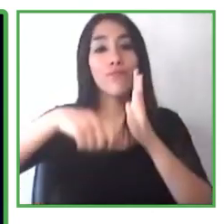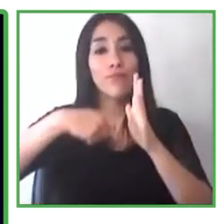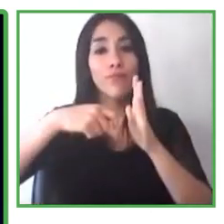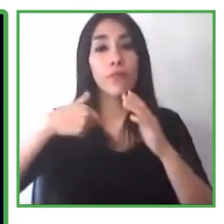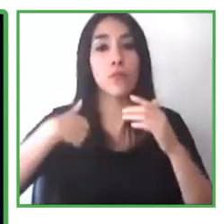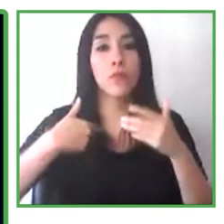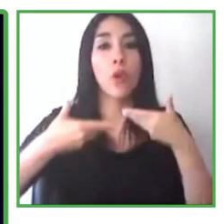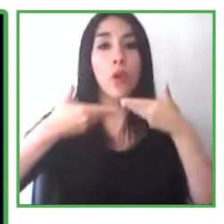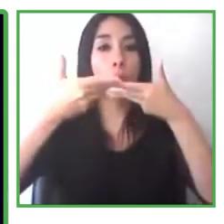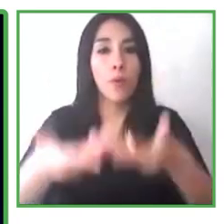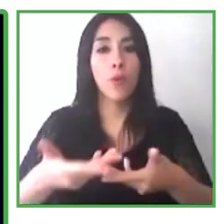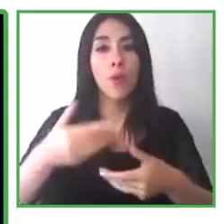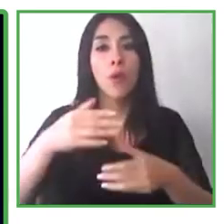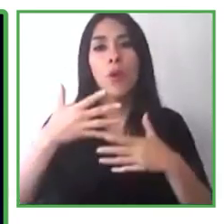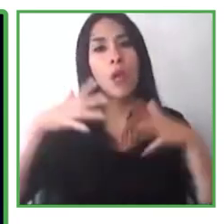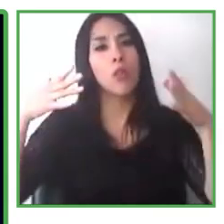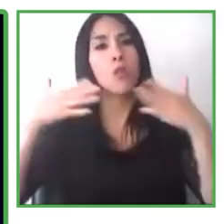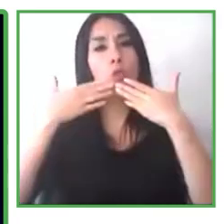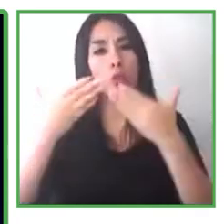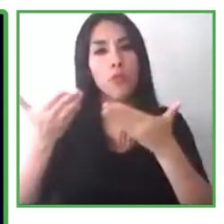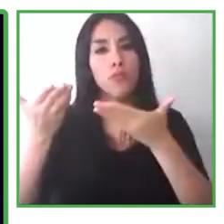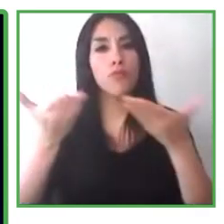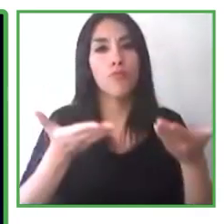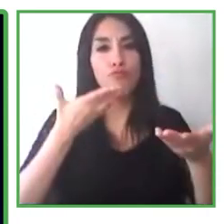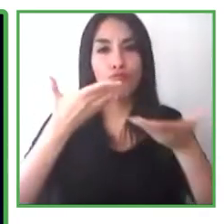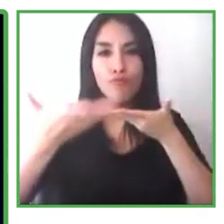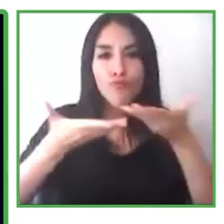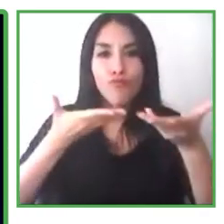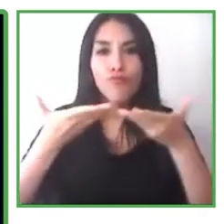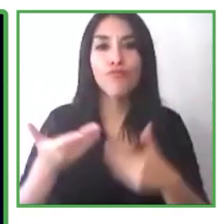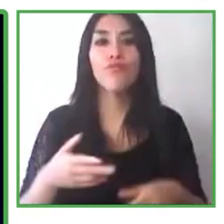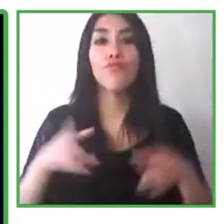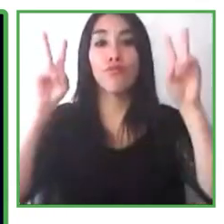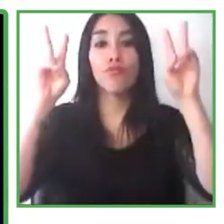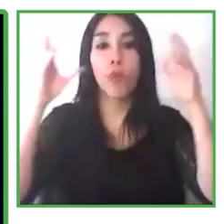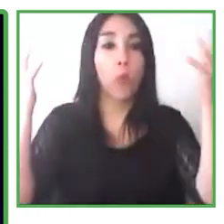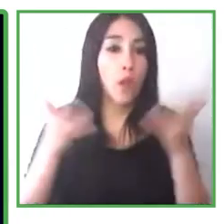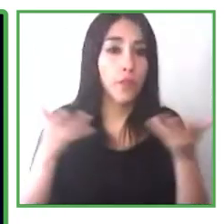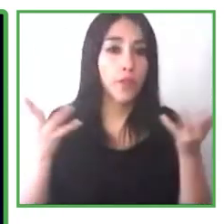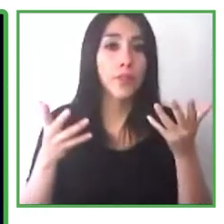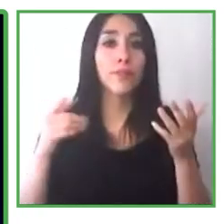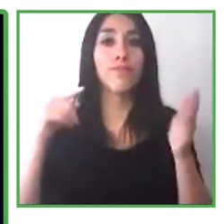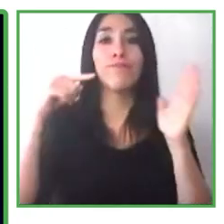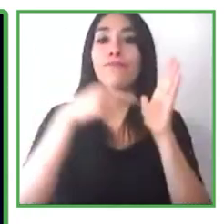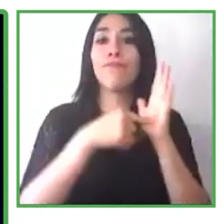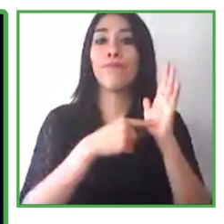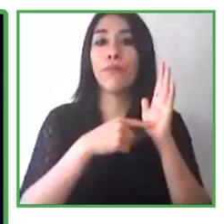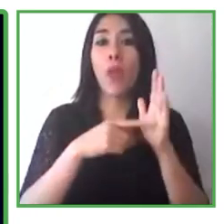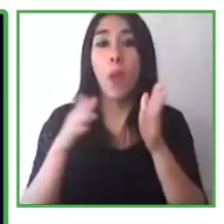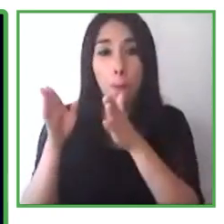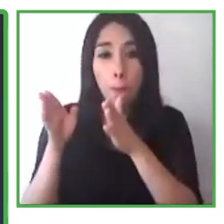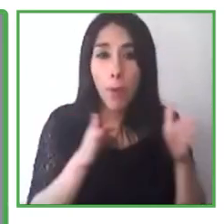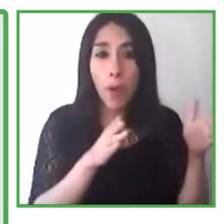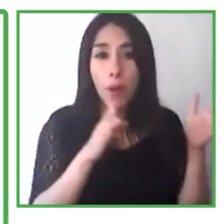para poder hablar sobre la estrategia de inclusión